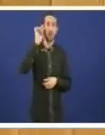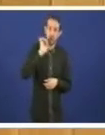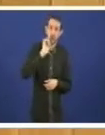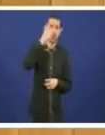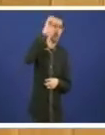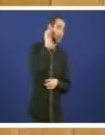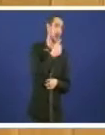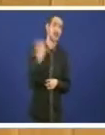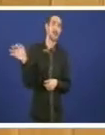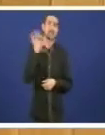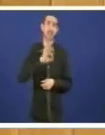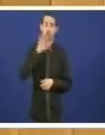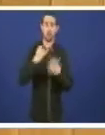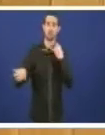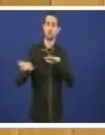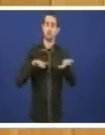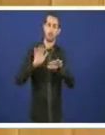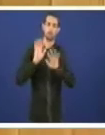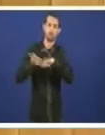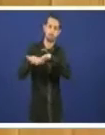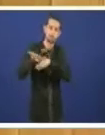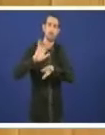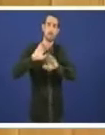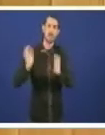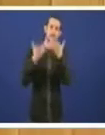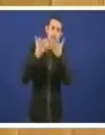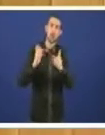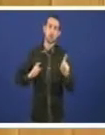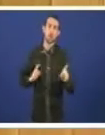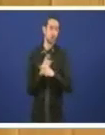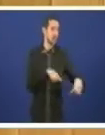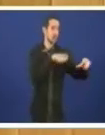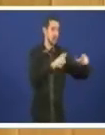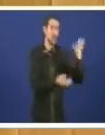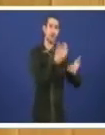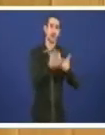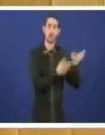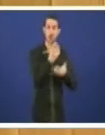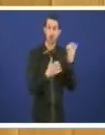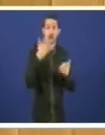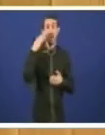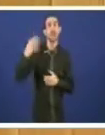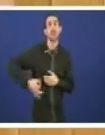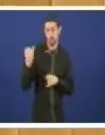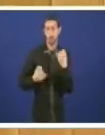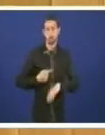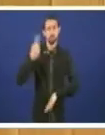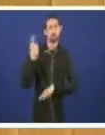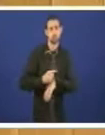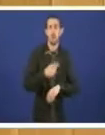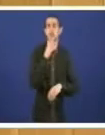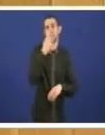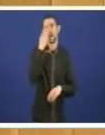se movilizaron en contra da ubicación desta incineradora e que efectivamente obligaron por intereses